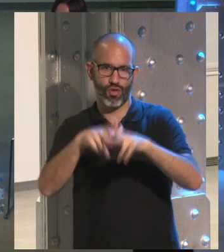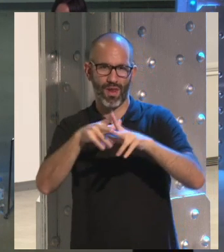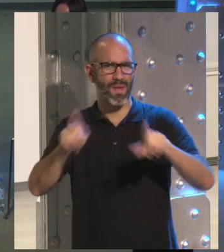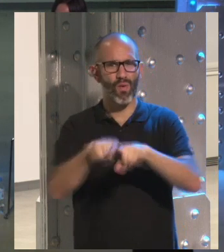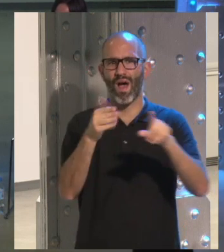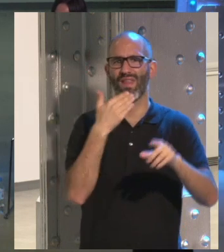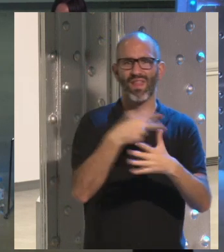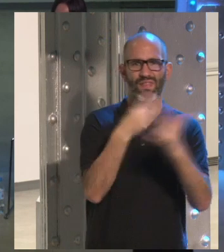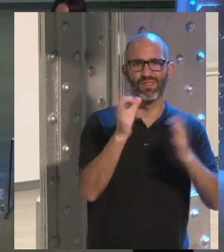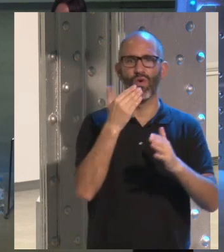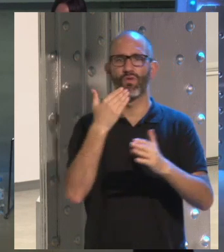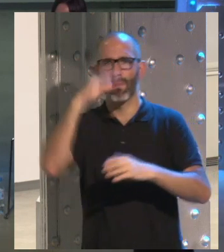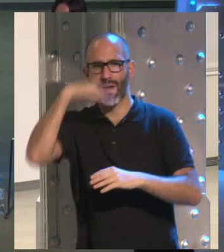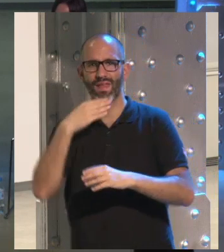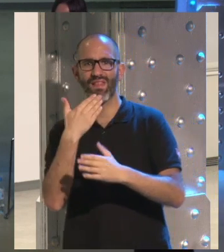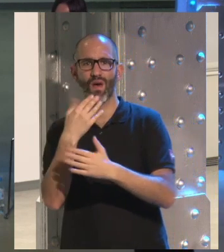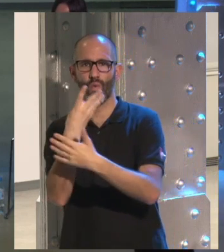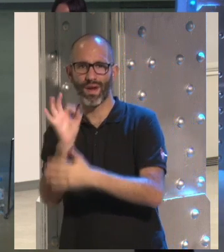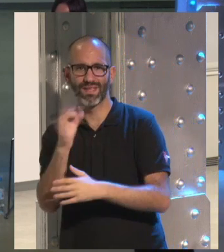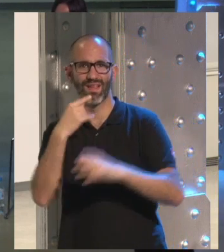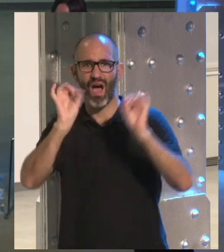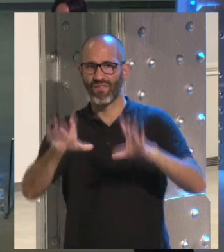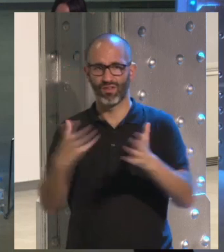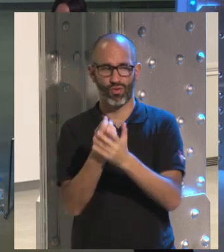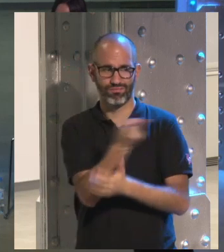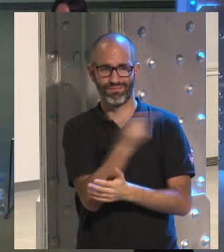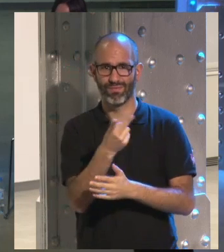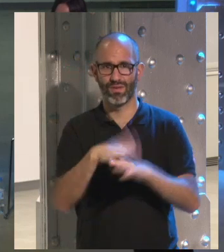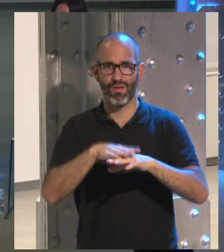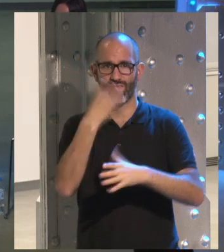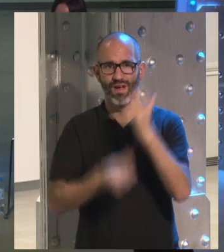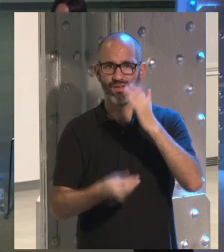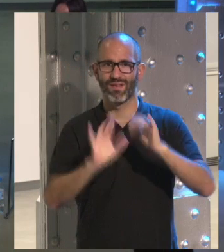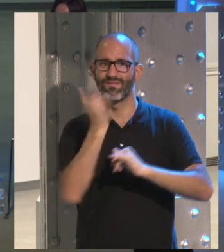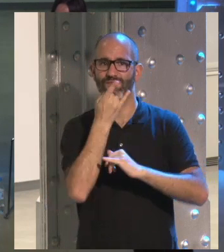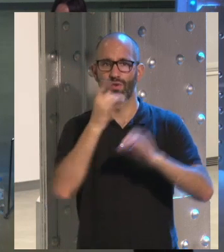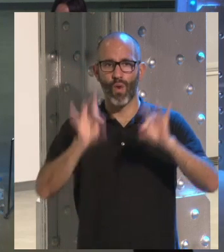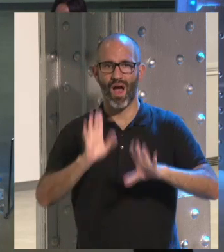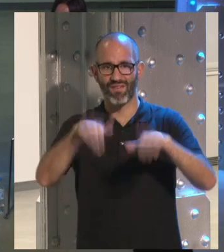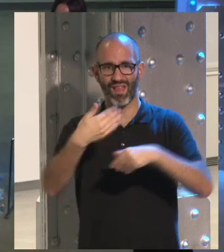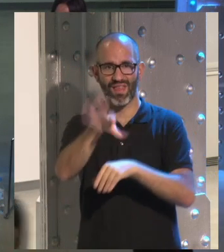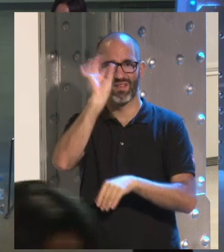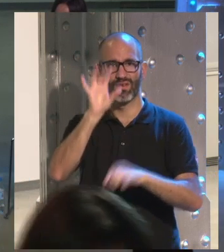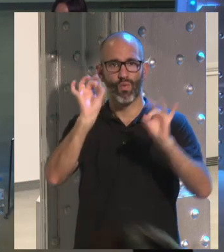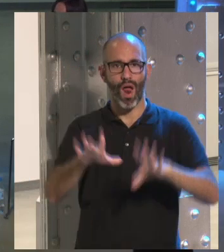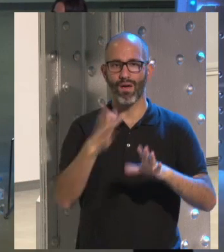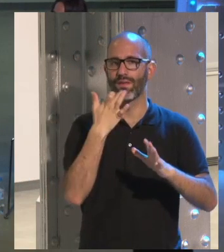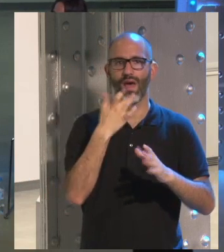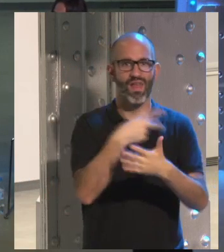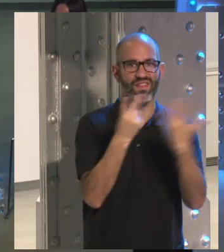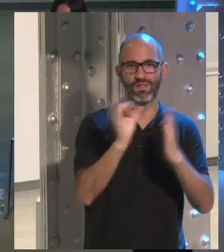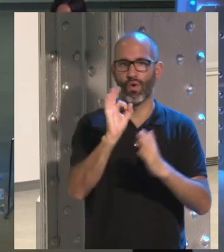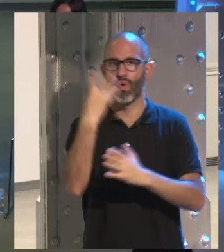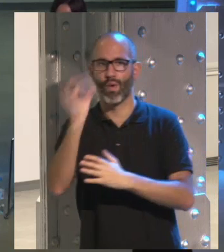que lo use su padre de 40. Es que yo voy a hacer las mismas, cometer los mismos errores y tomar las mismas malas decisiones a gente joven que a gente de mediana